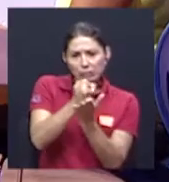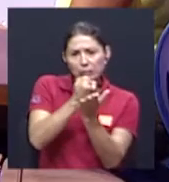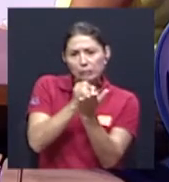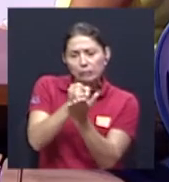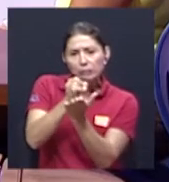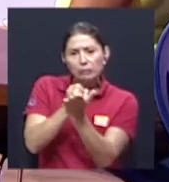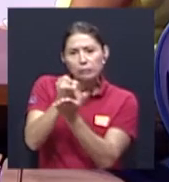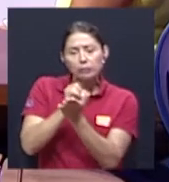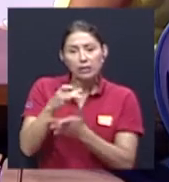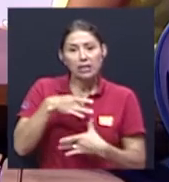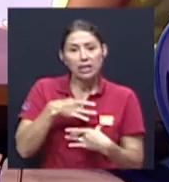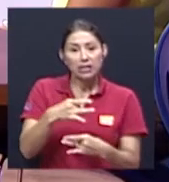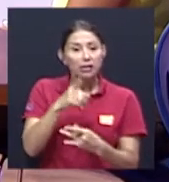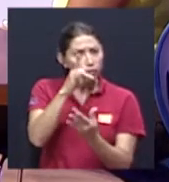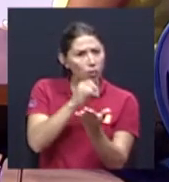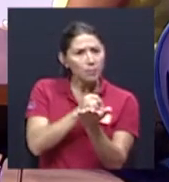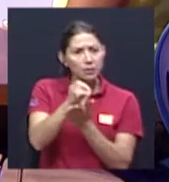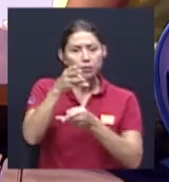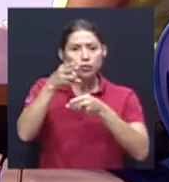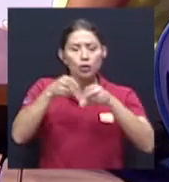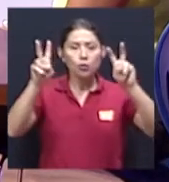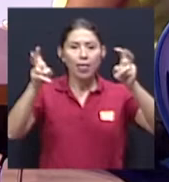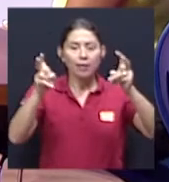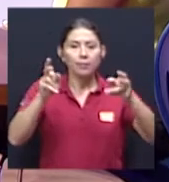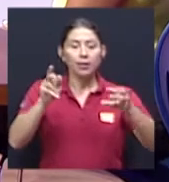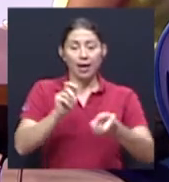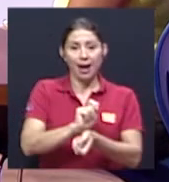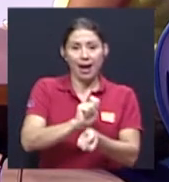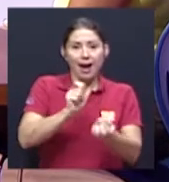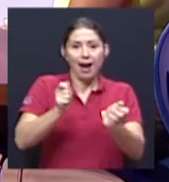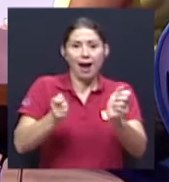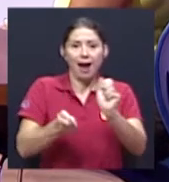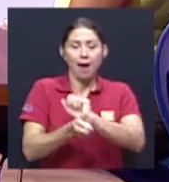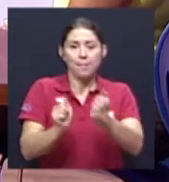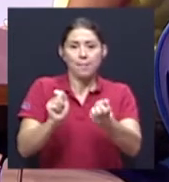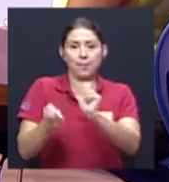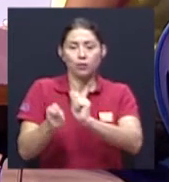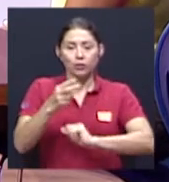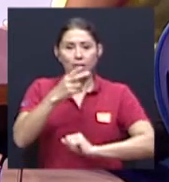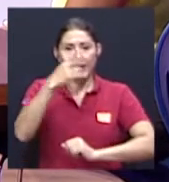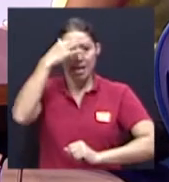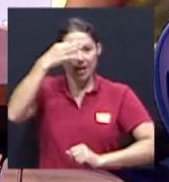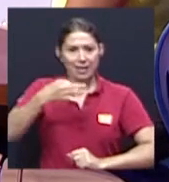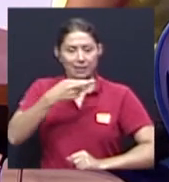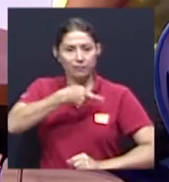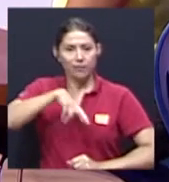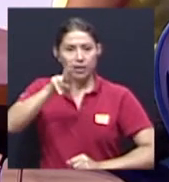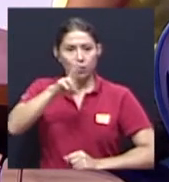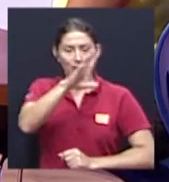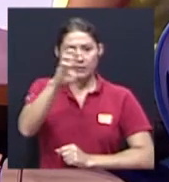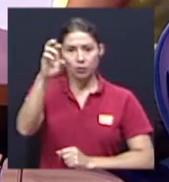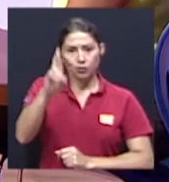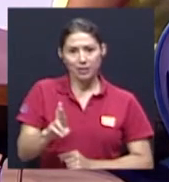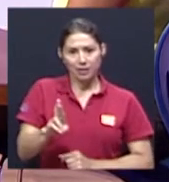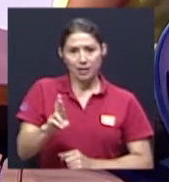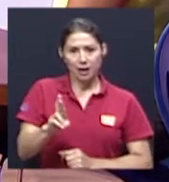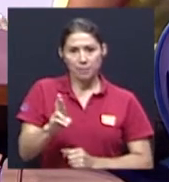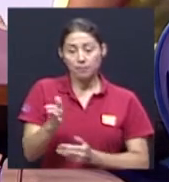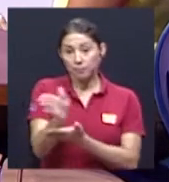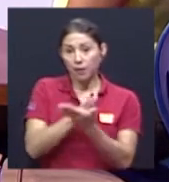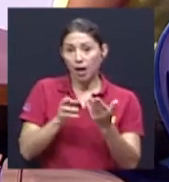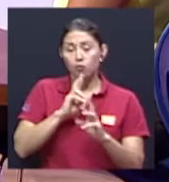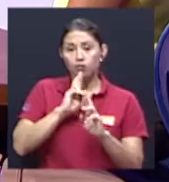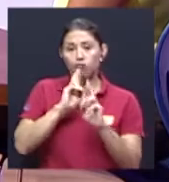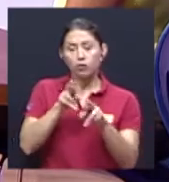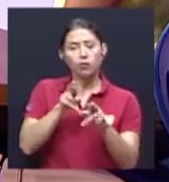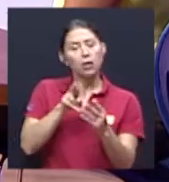entre ellas una titulada Cambios en las Creencias Religiosas en Costa Rica. Algunos de sus resultados nos